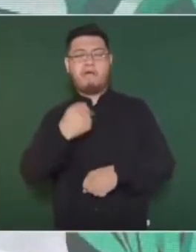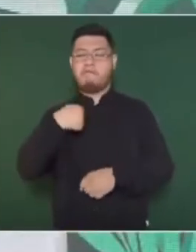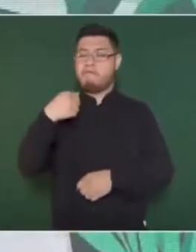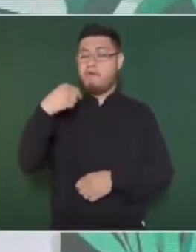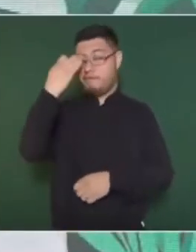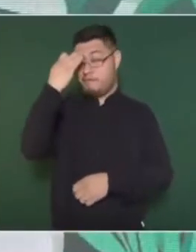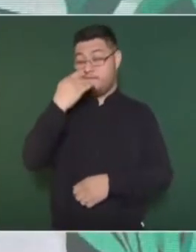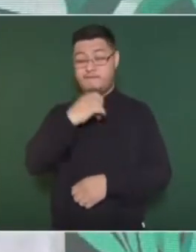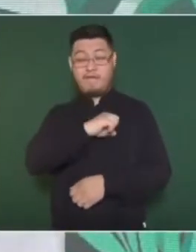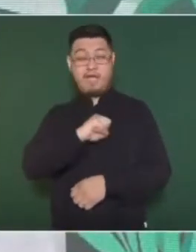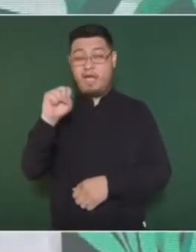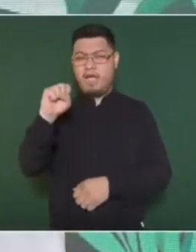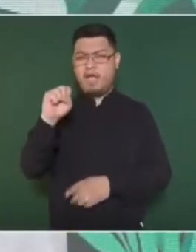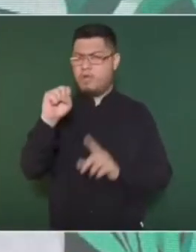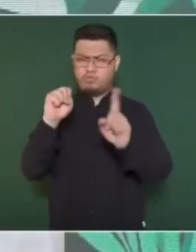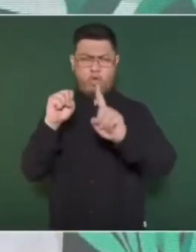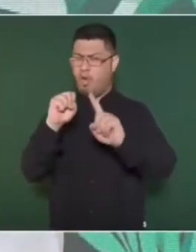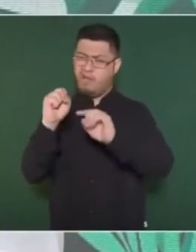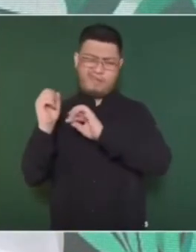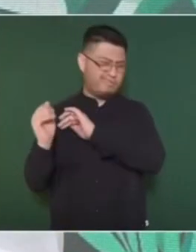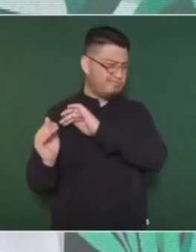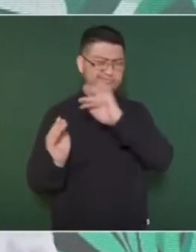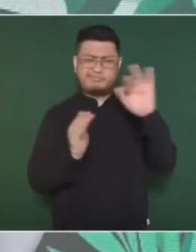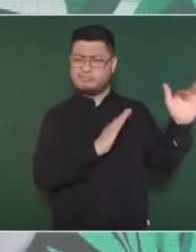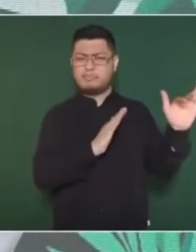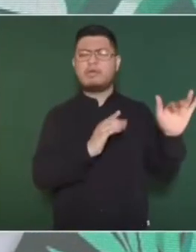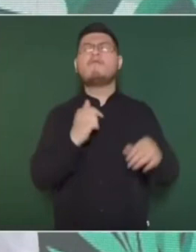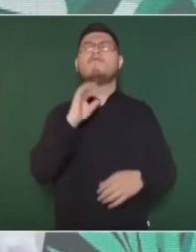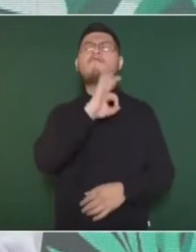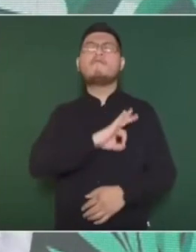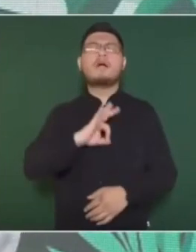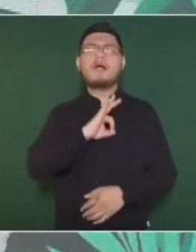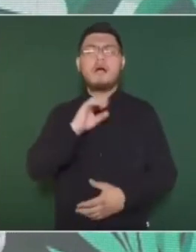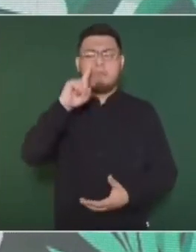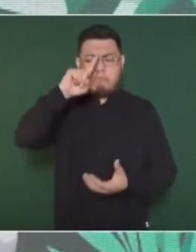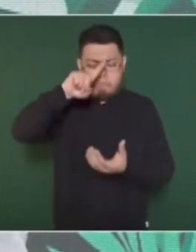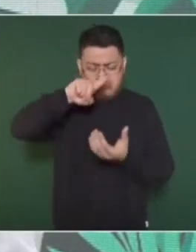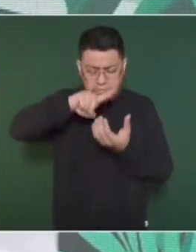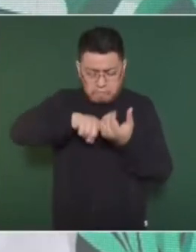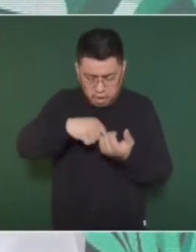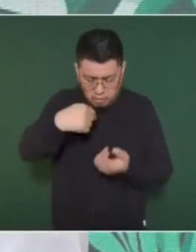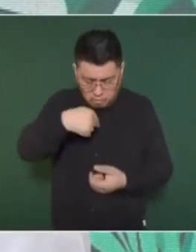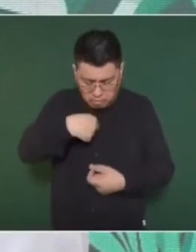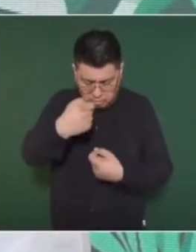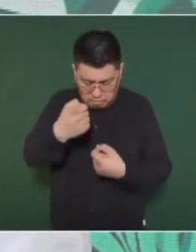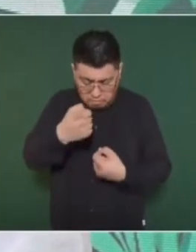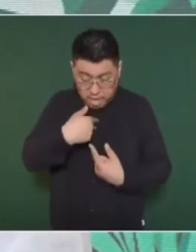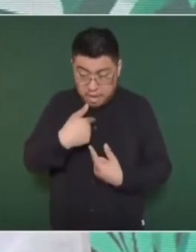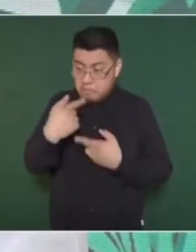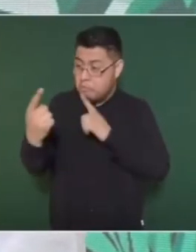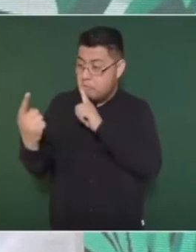La felicidad es estar bien con uno mismo, estar bien con nuestra conciencia y estar bien con el prójimo.